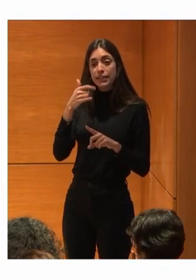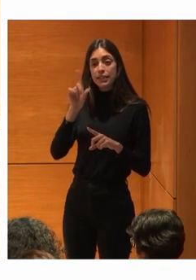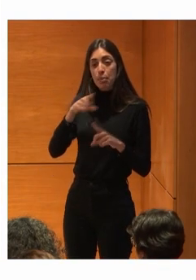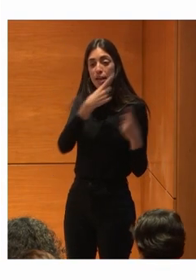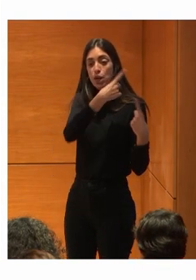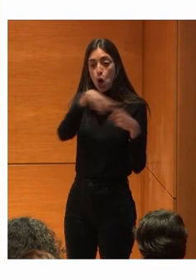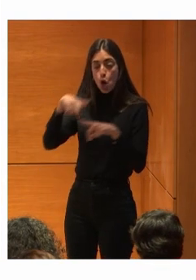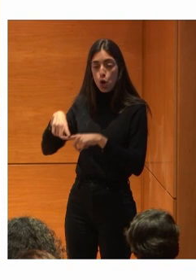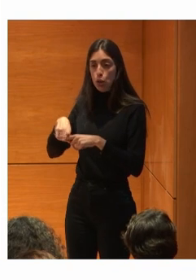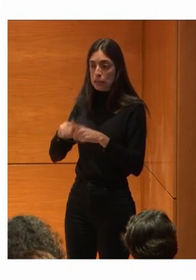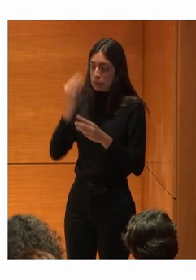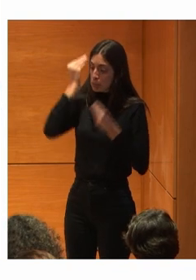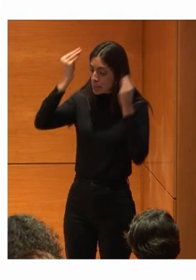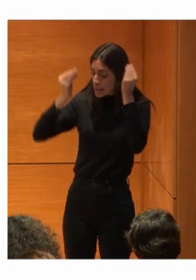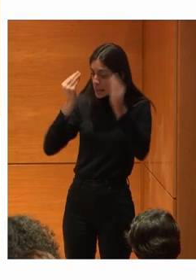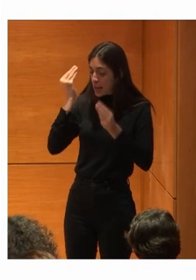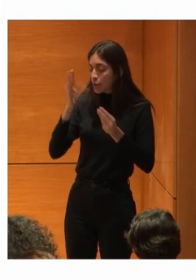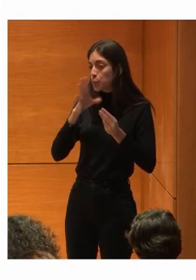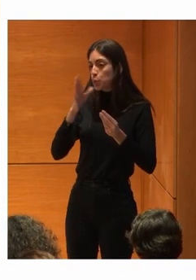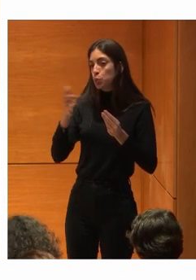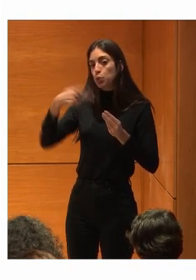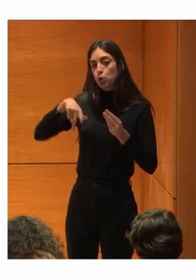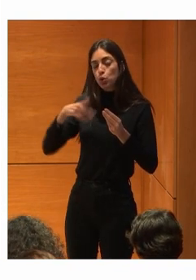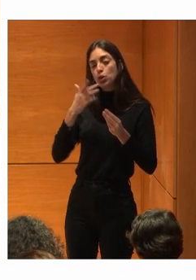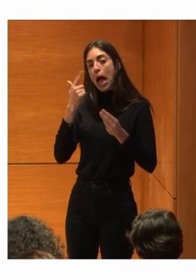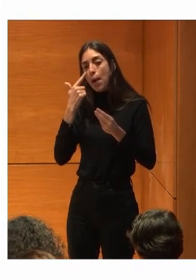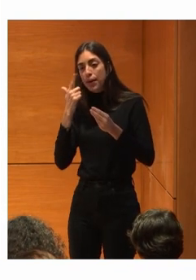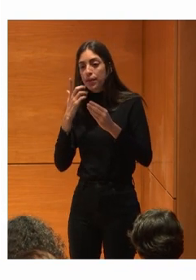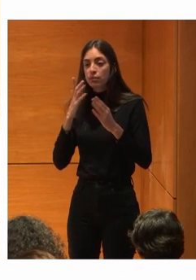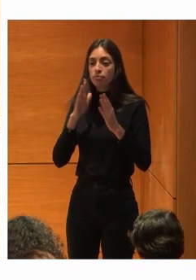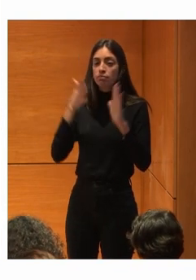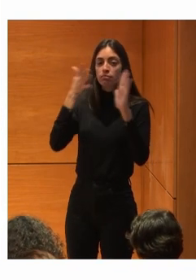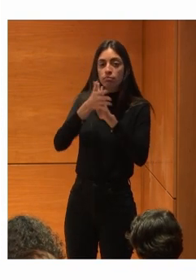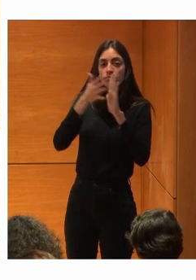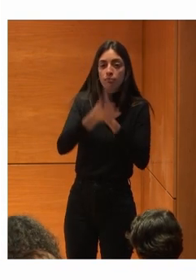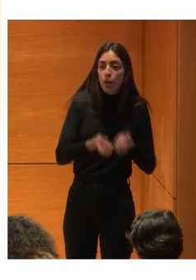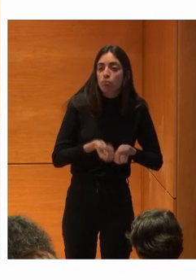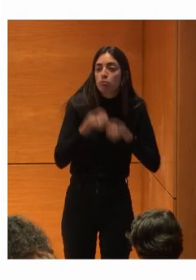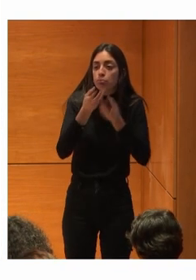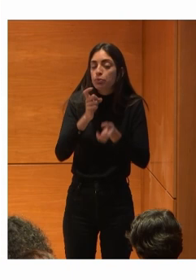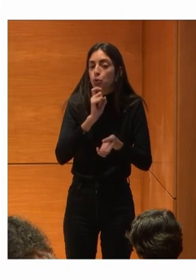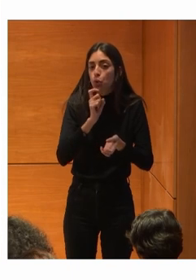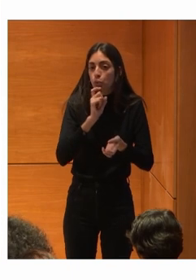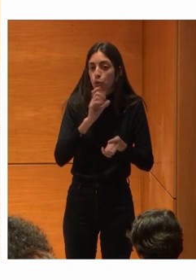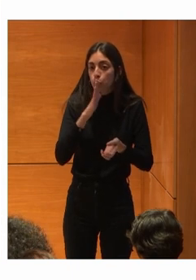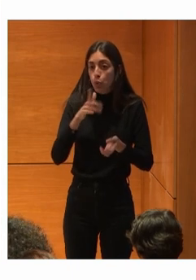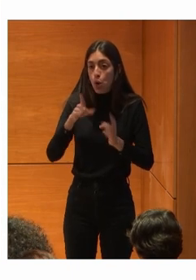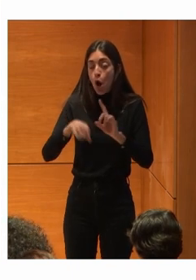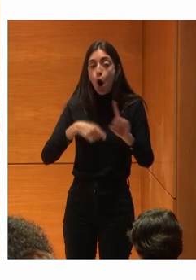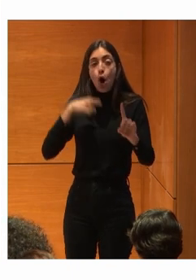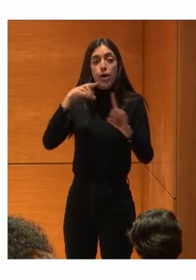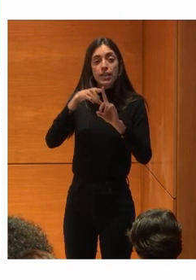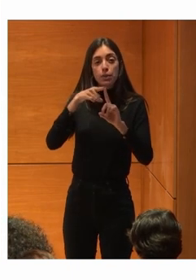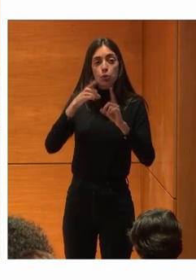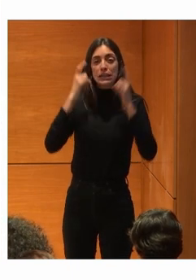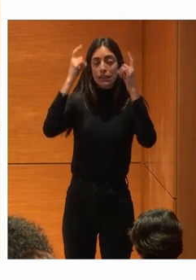Que planteáis O como lo comunicáis Si que Tenéis como Uno de los objetivos Promover proyectos Con